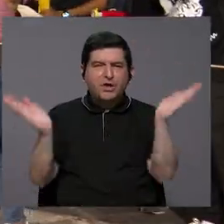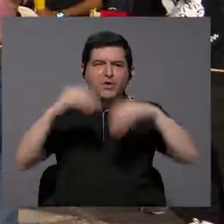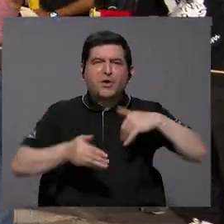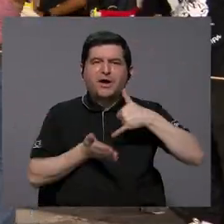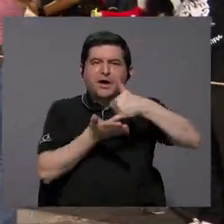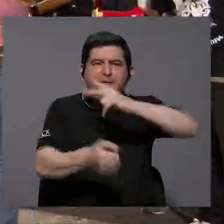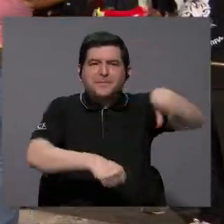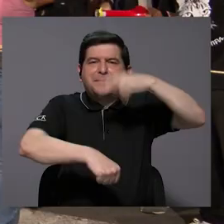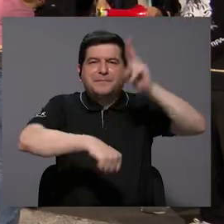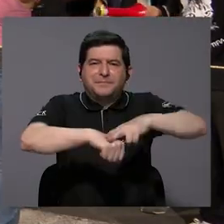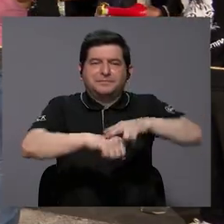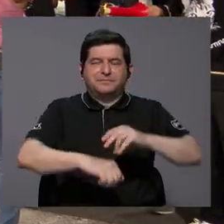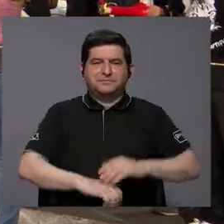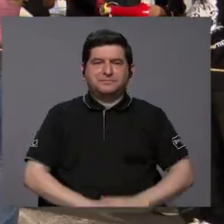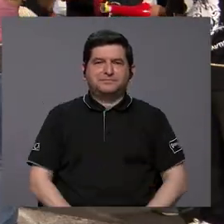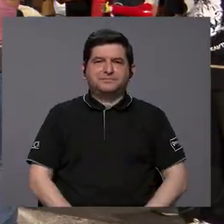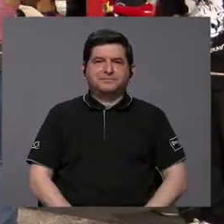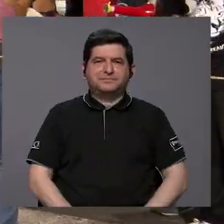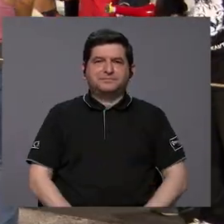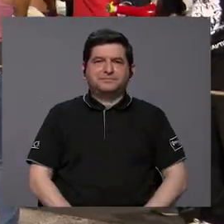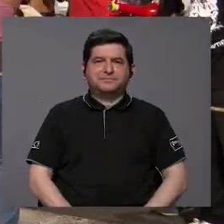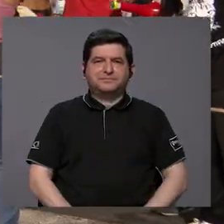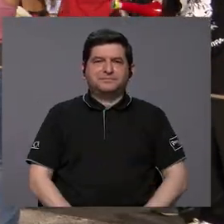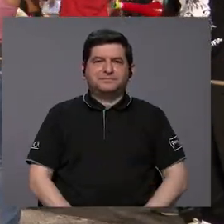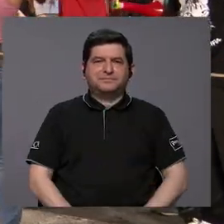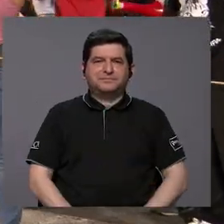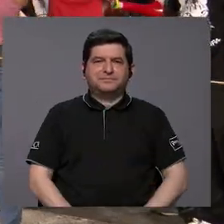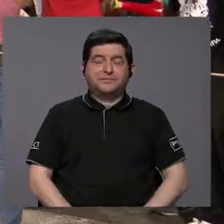política, no hay premios nacionales.